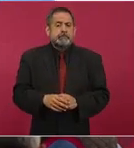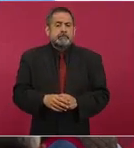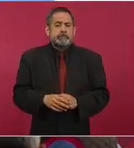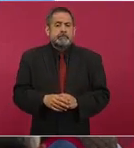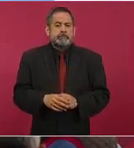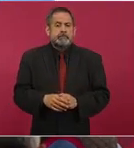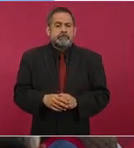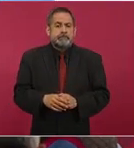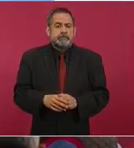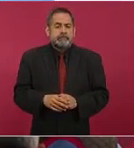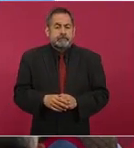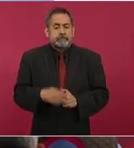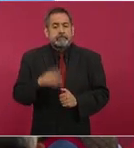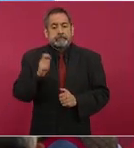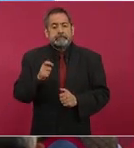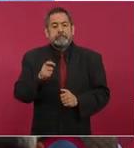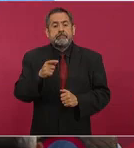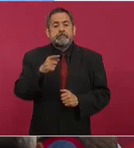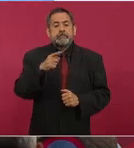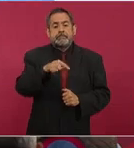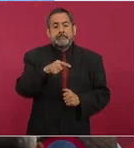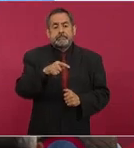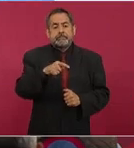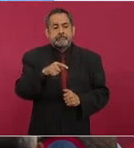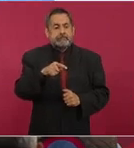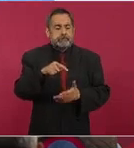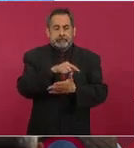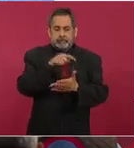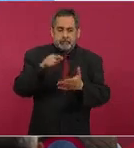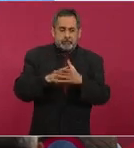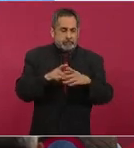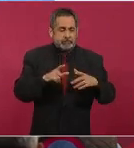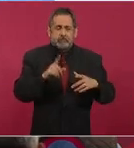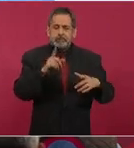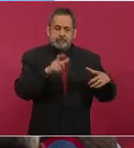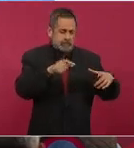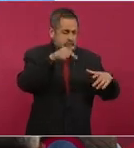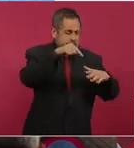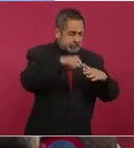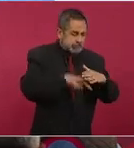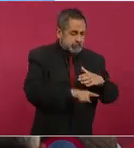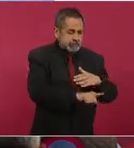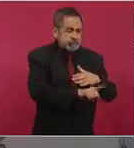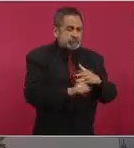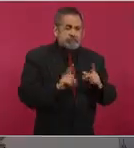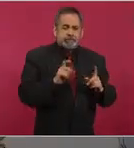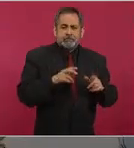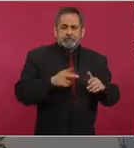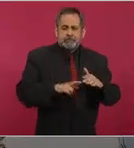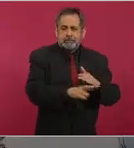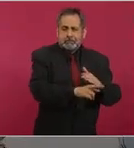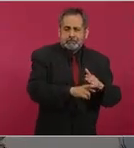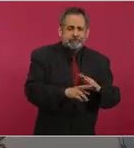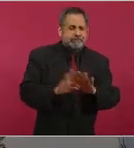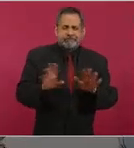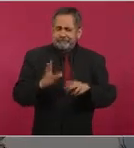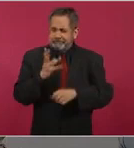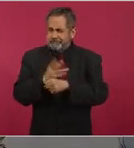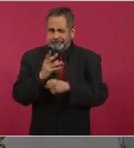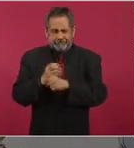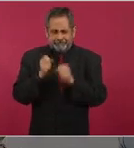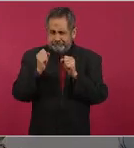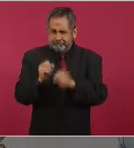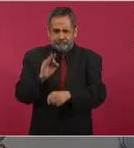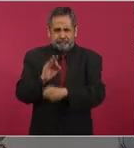va a pasar por cenotes, por ríos submarinos, todo eso está garantizado, su